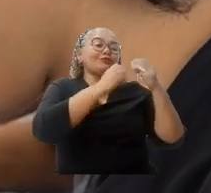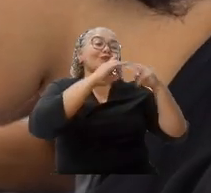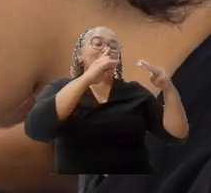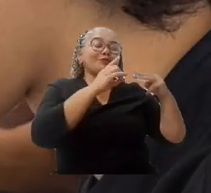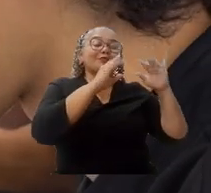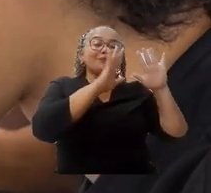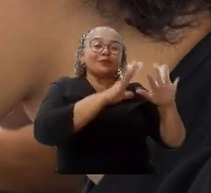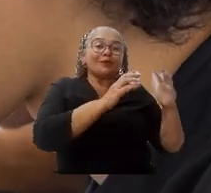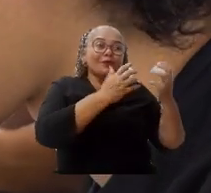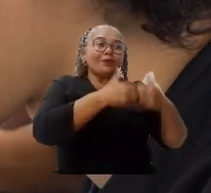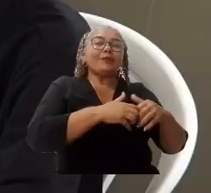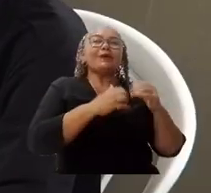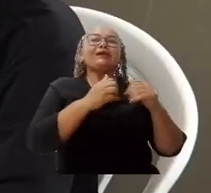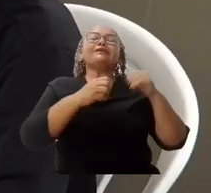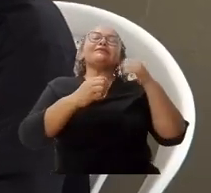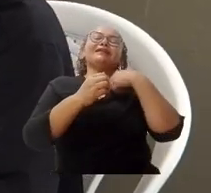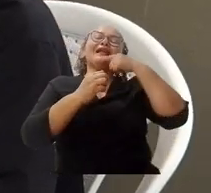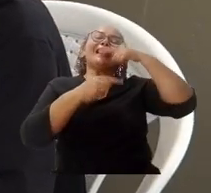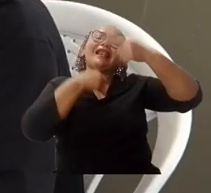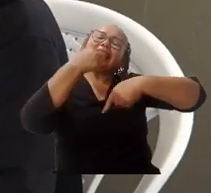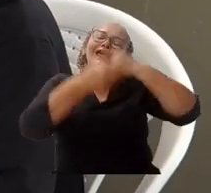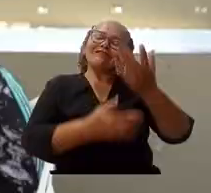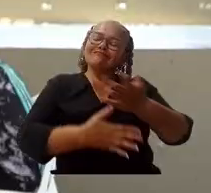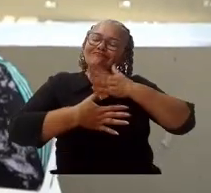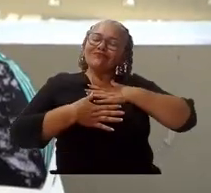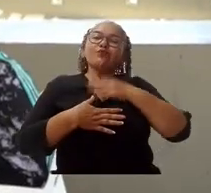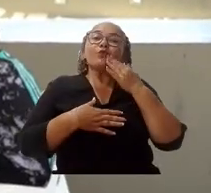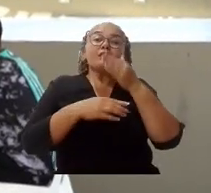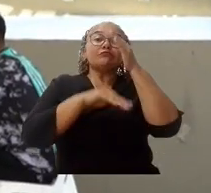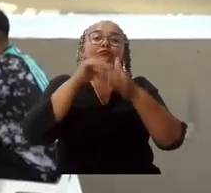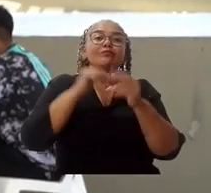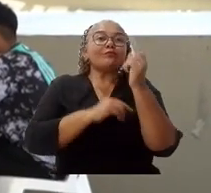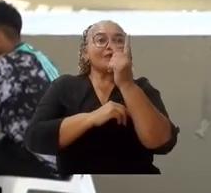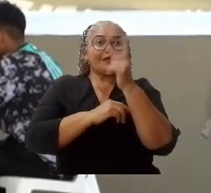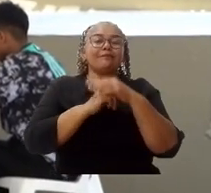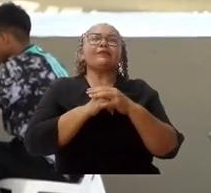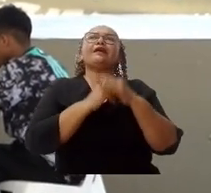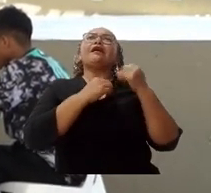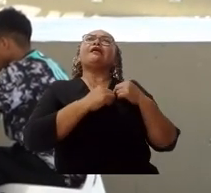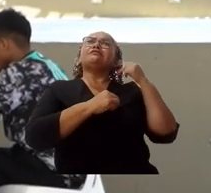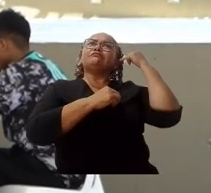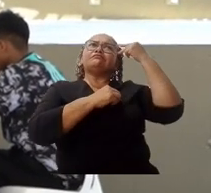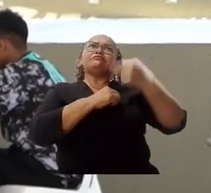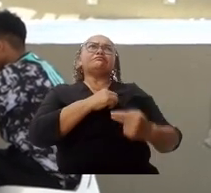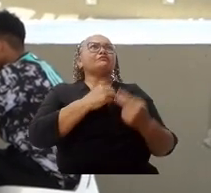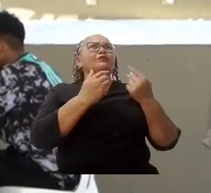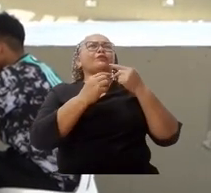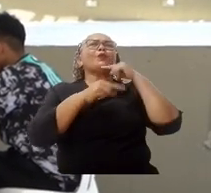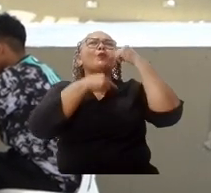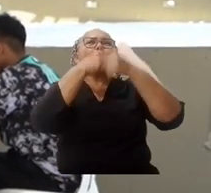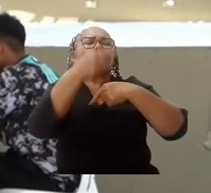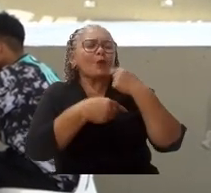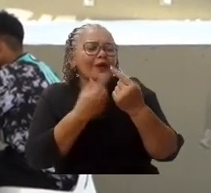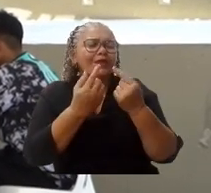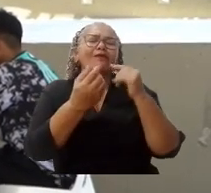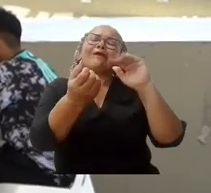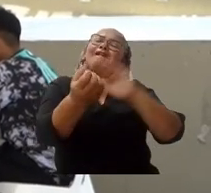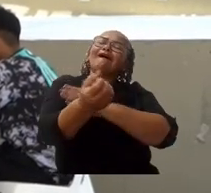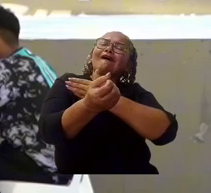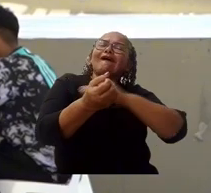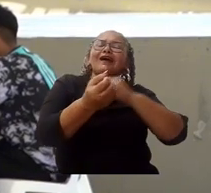Unimagdalena, que se extenderá hasta este viernes. Historias, cuentos, canciones de la tradición oral